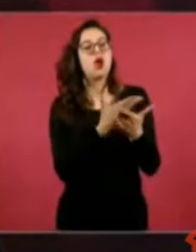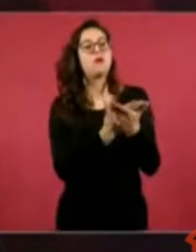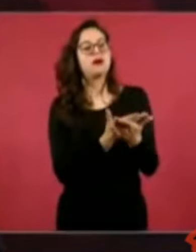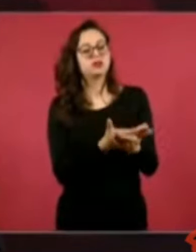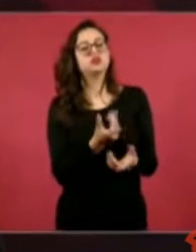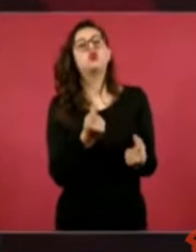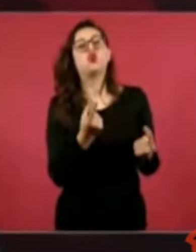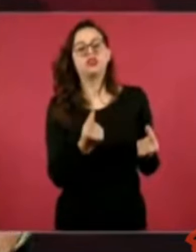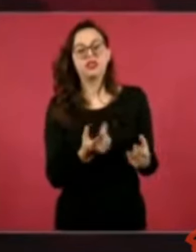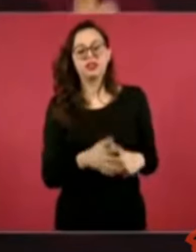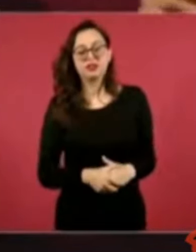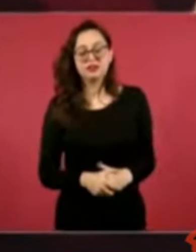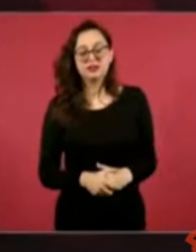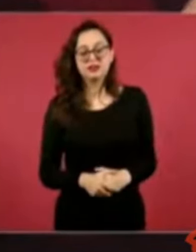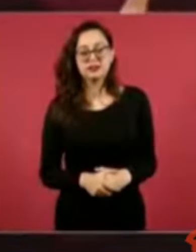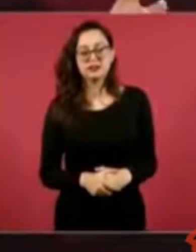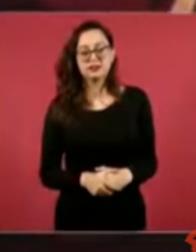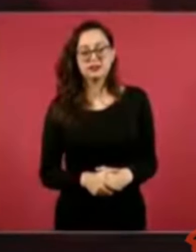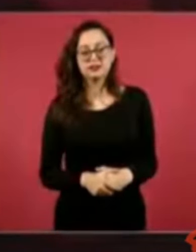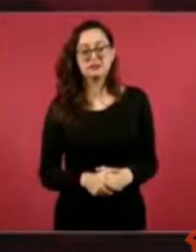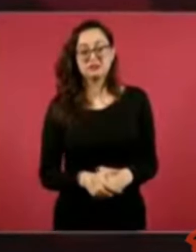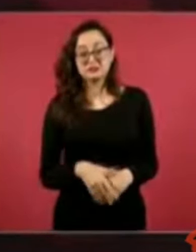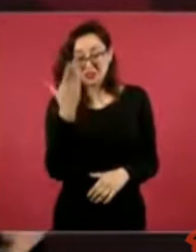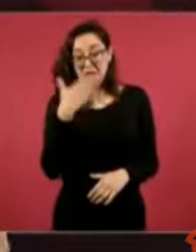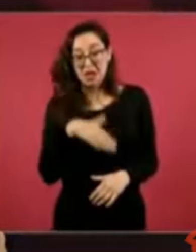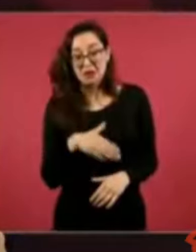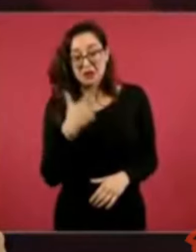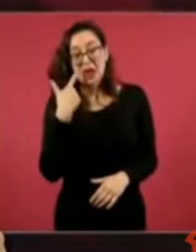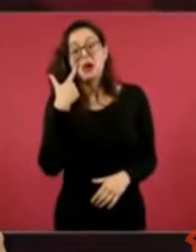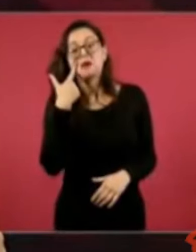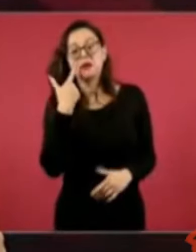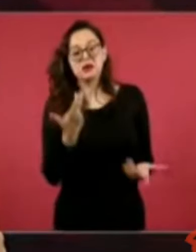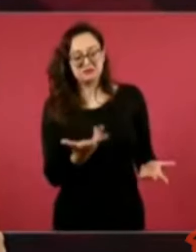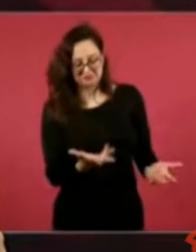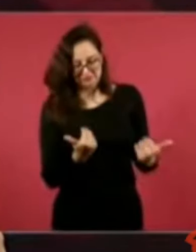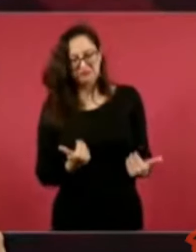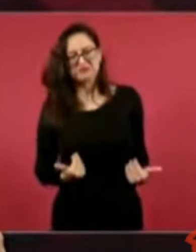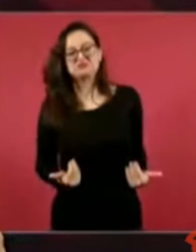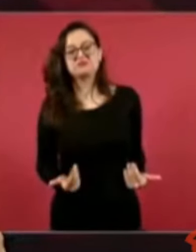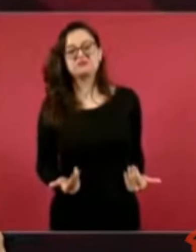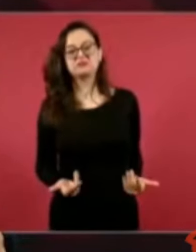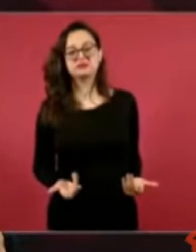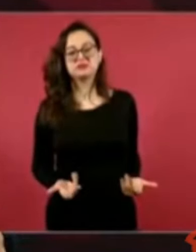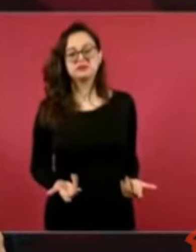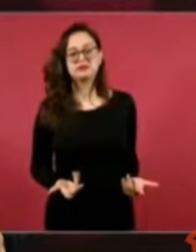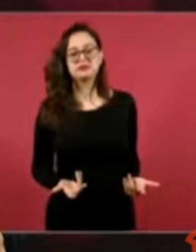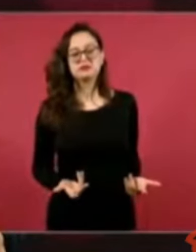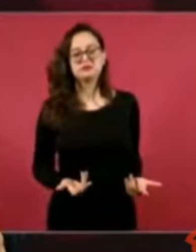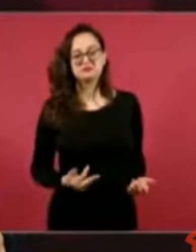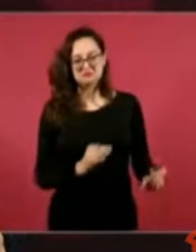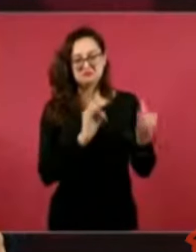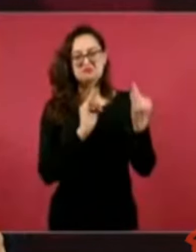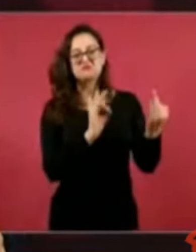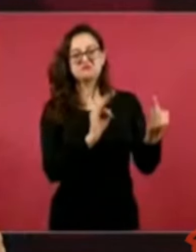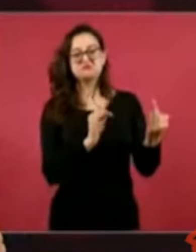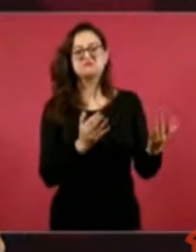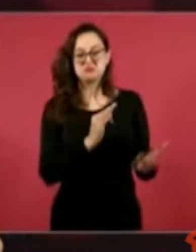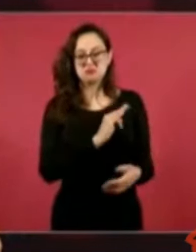¿Qué saben del presidente de México? Entonces, mientras